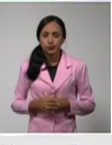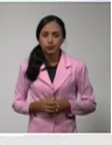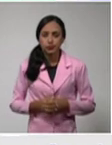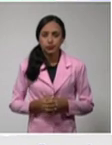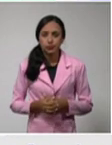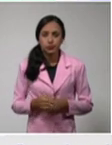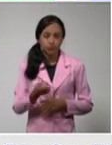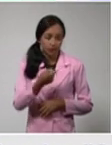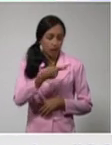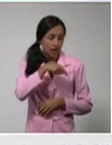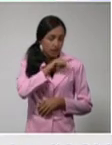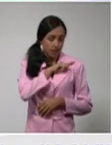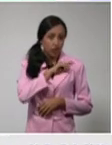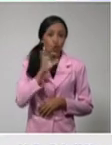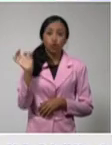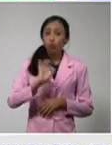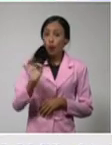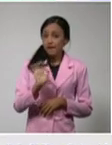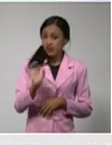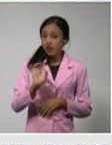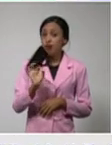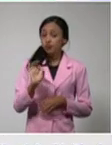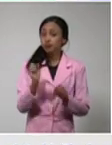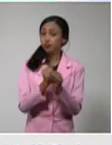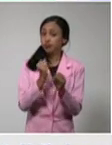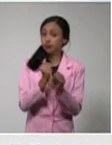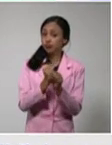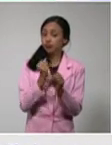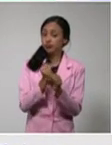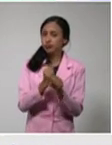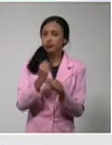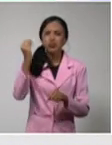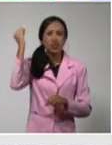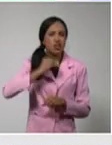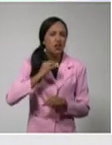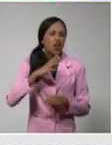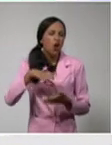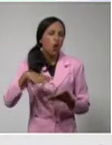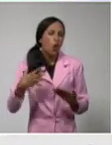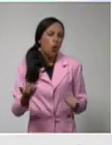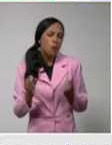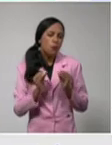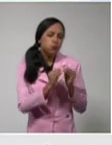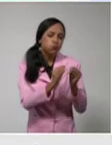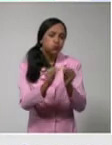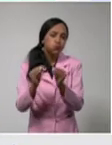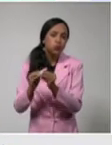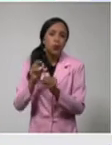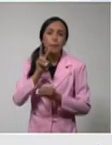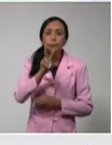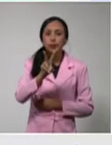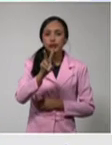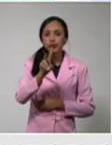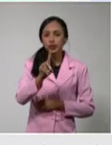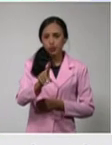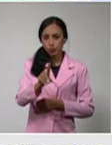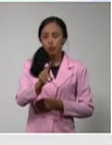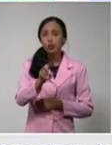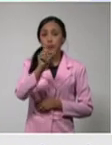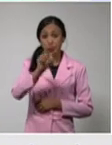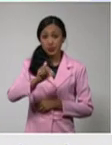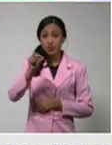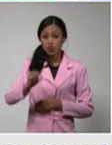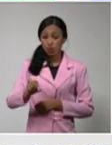se trabaja, perdón, para precisar la fuente de infección de 21 de los 689